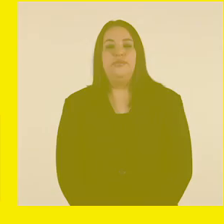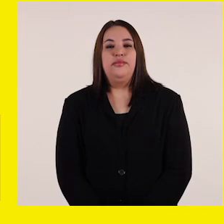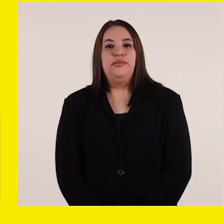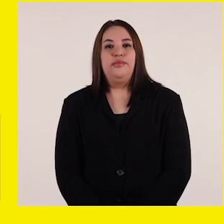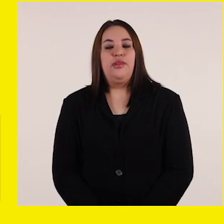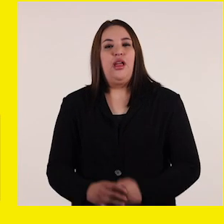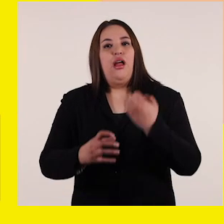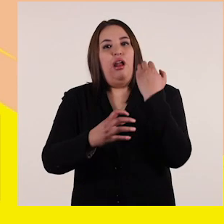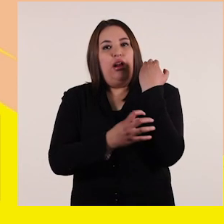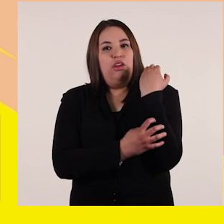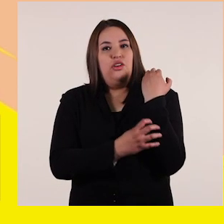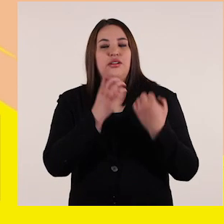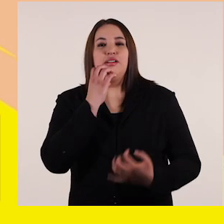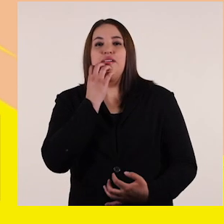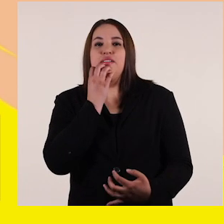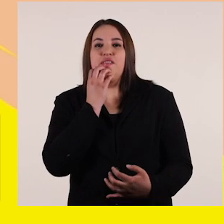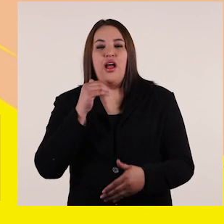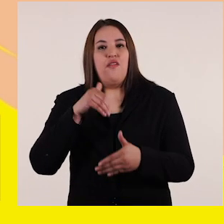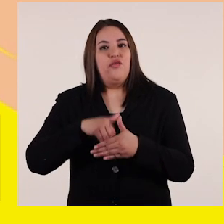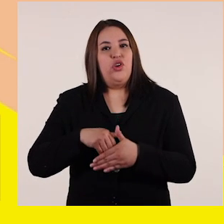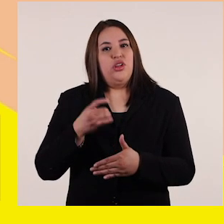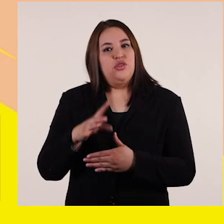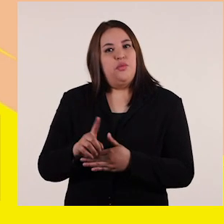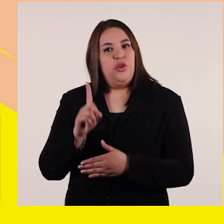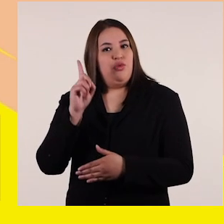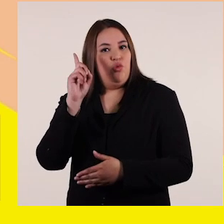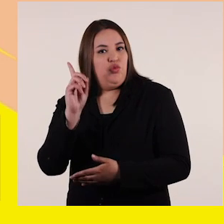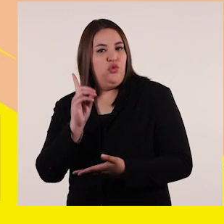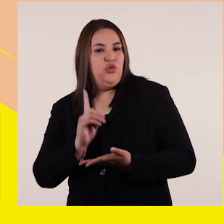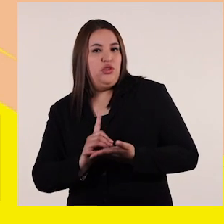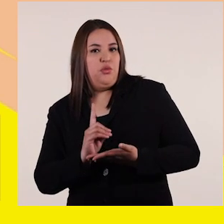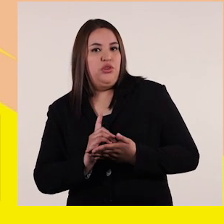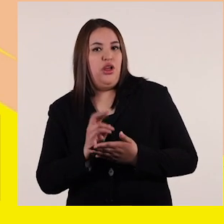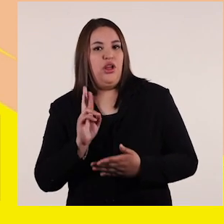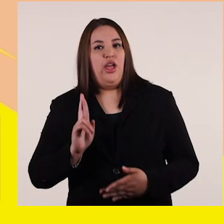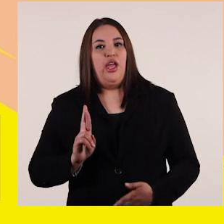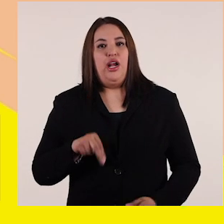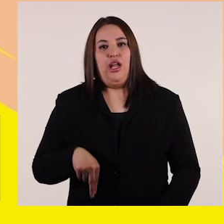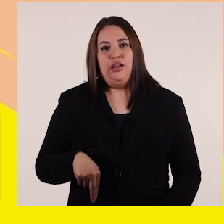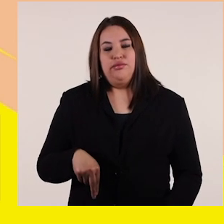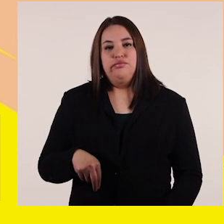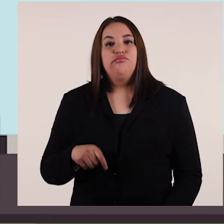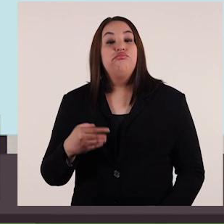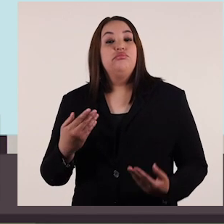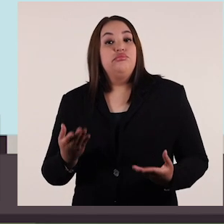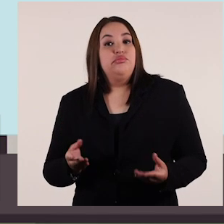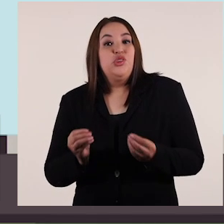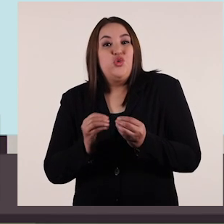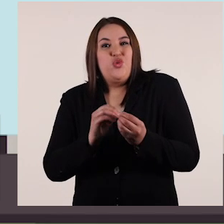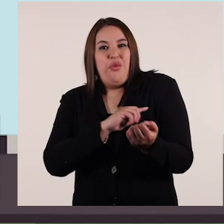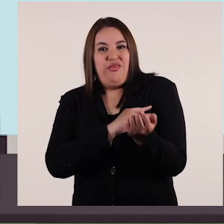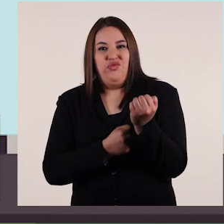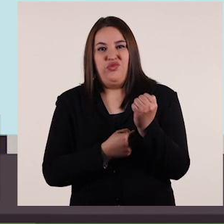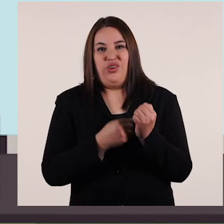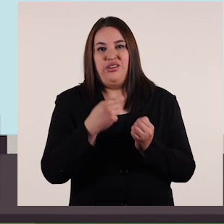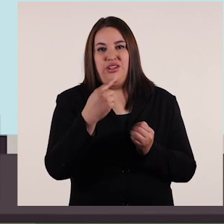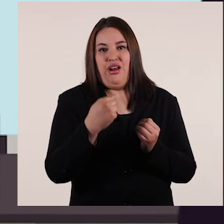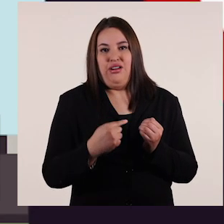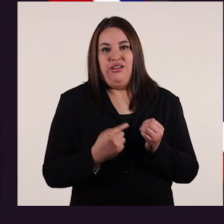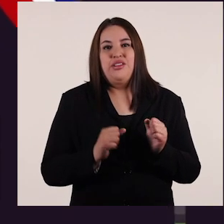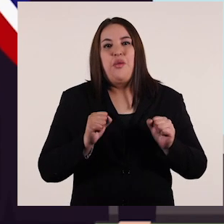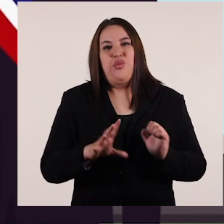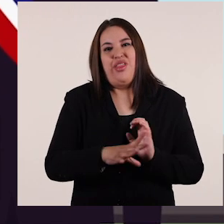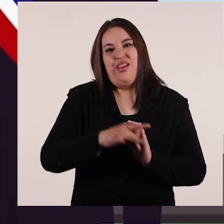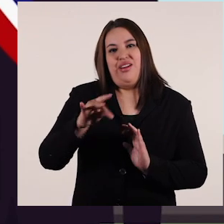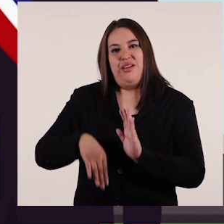En la región de Antofagasta, vota solamente por una o un candidato a diputado de RN. De esta manera sumaremos fuerza en la lista